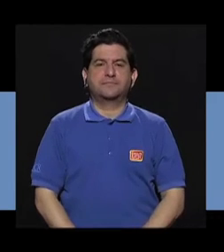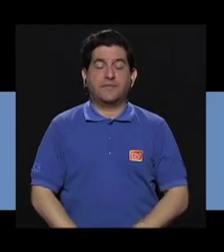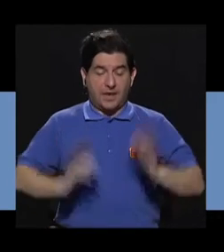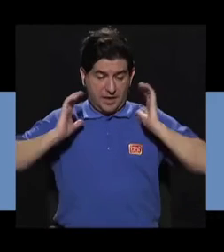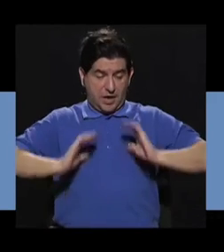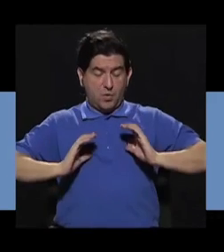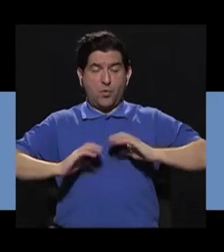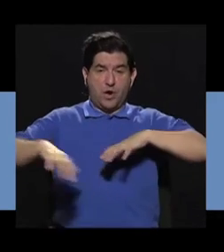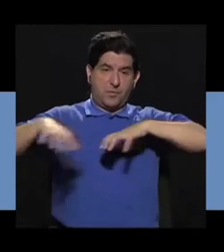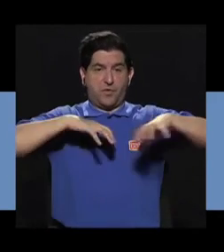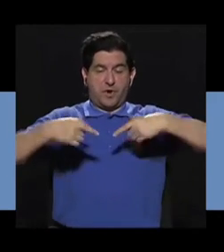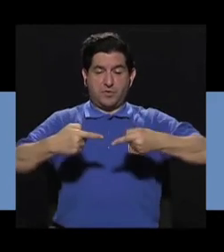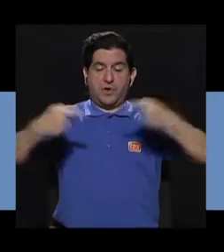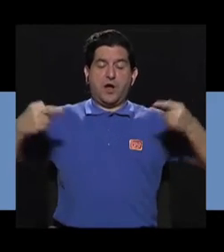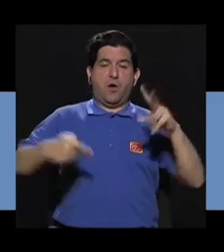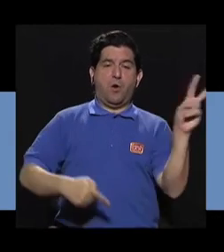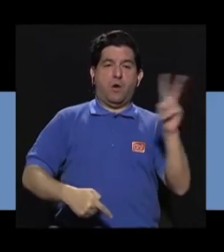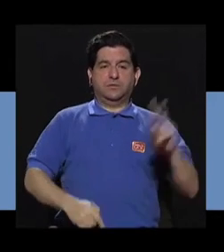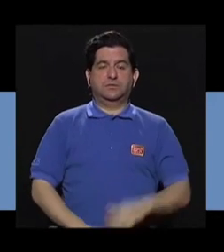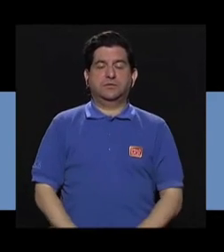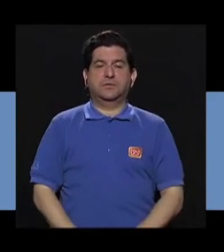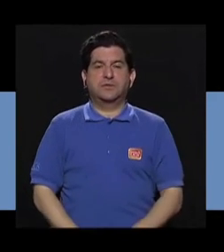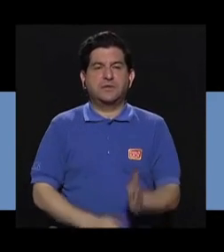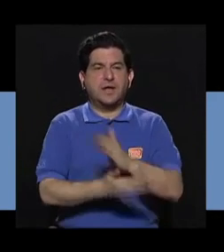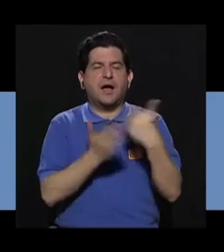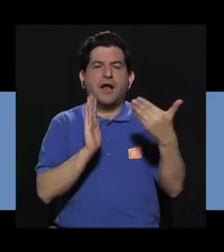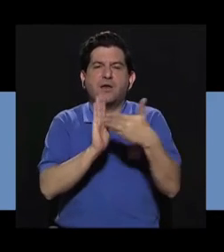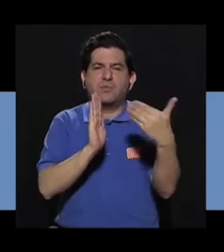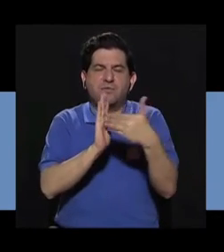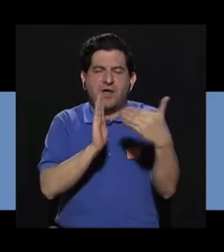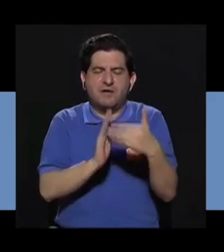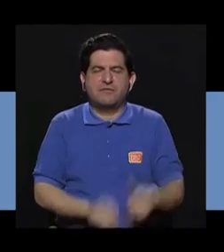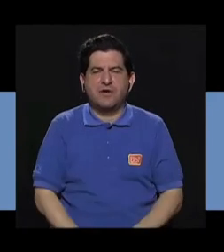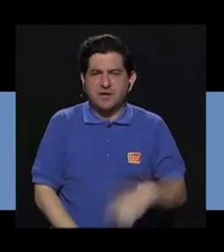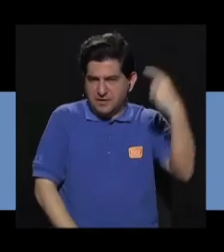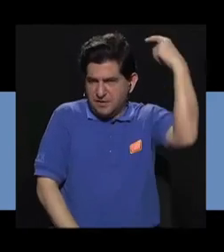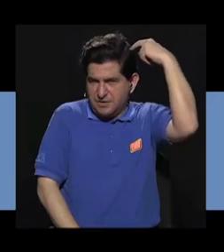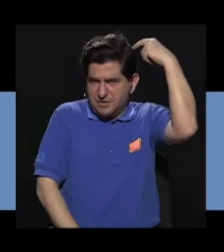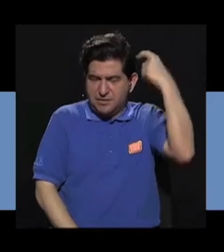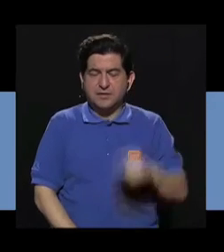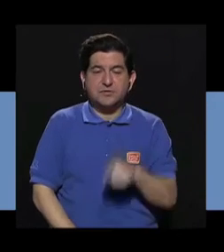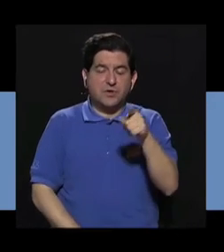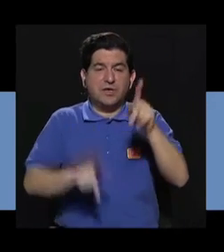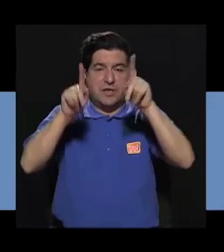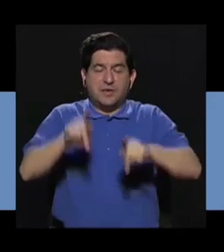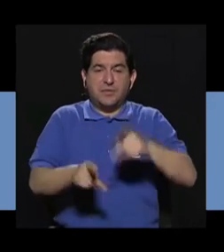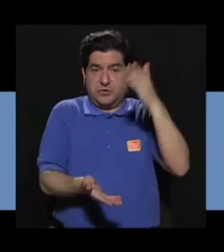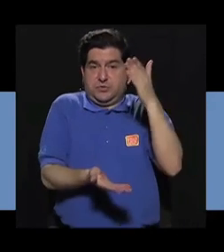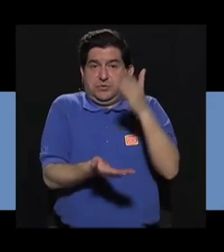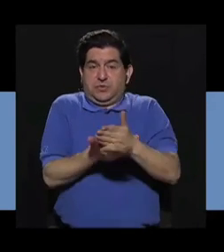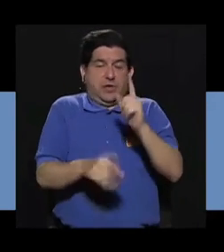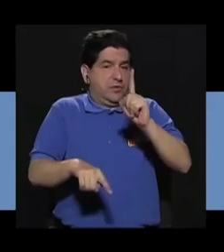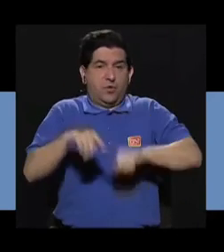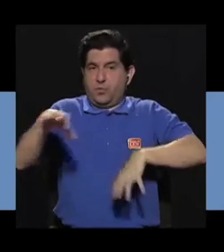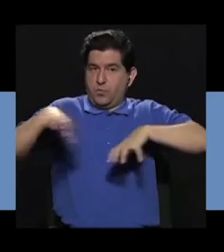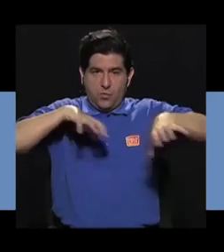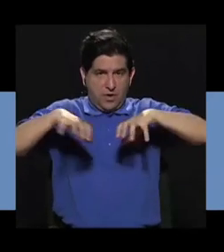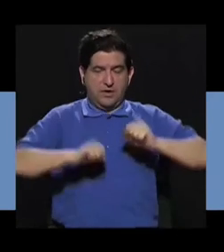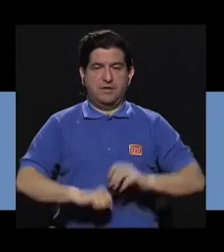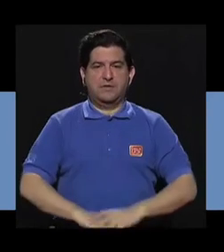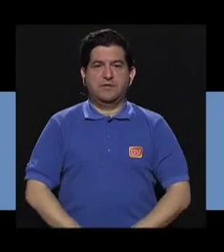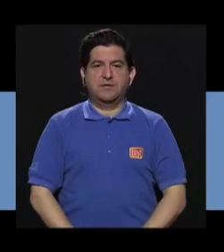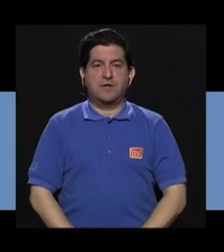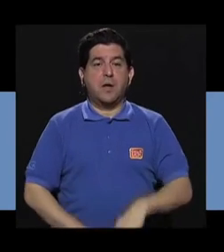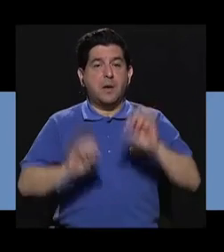cuerpo reacciona contra el virus, causa algún daño neurológico, y lo que le da es una parálisis. Esta parálisis puede